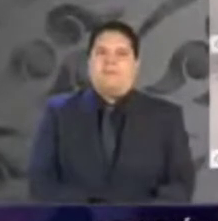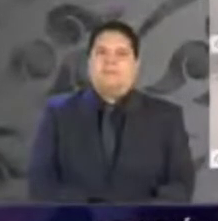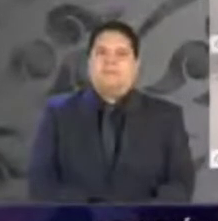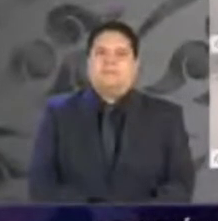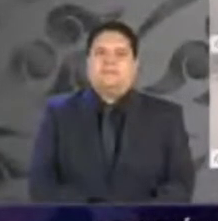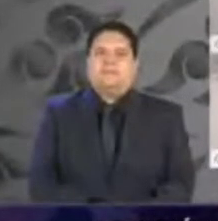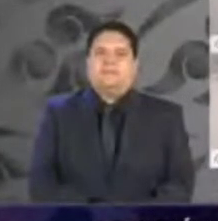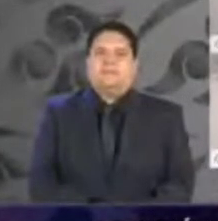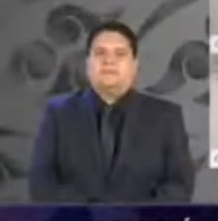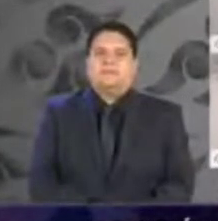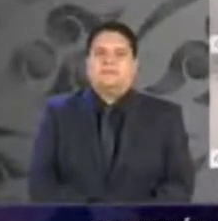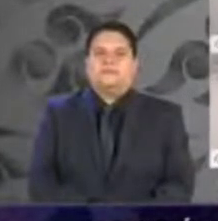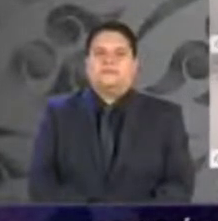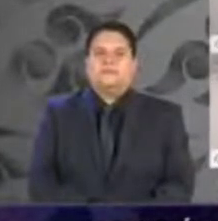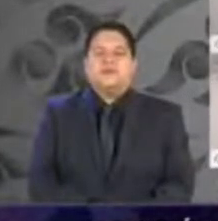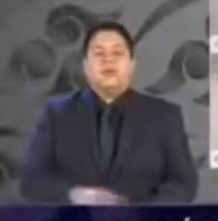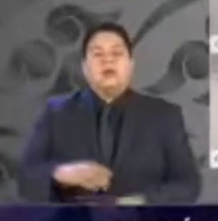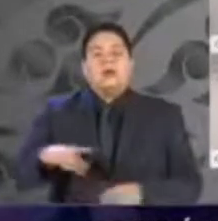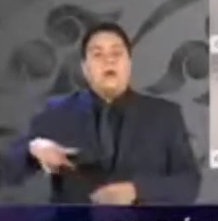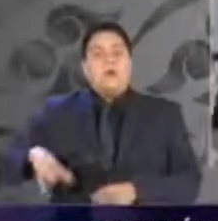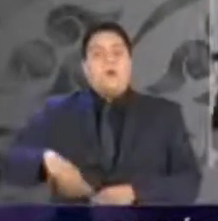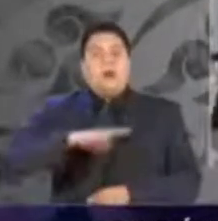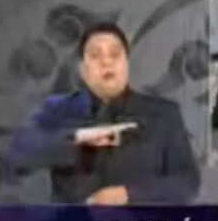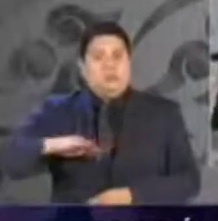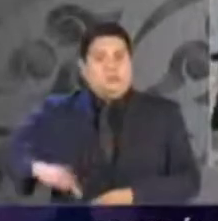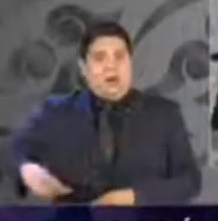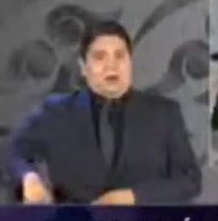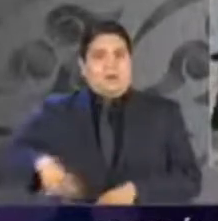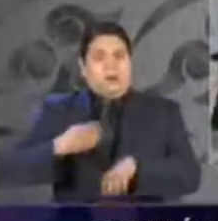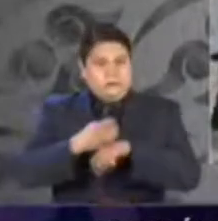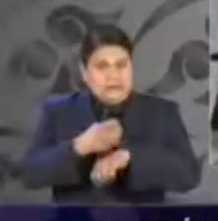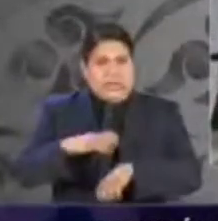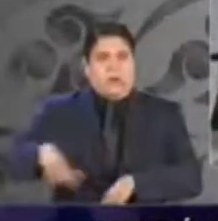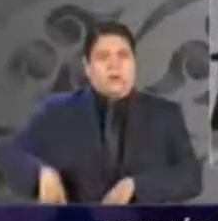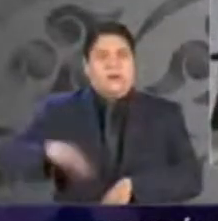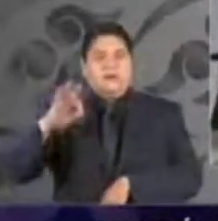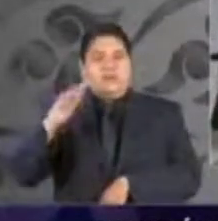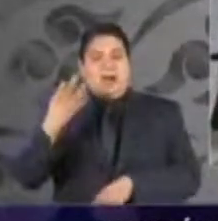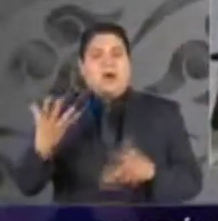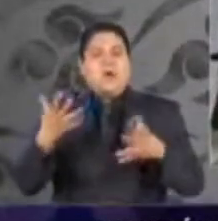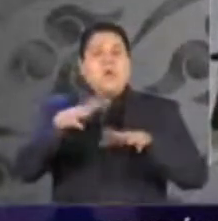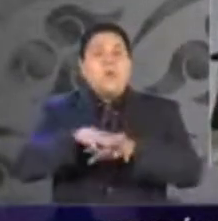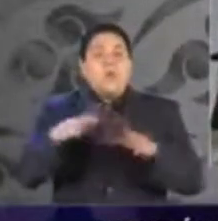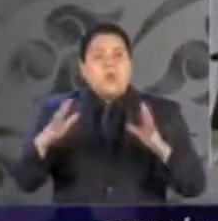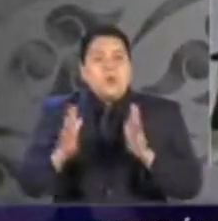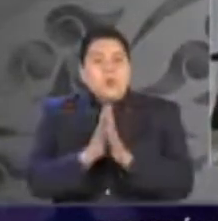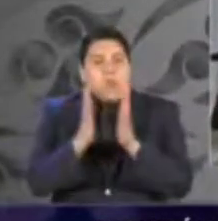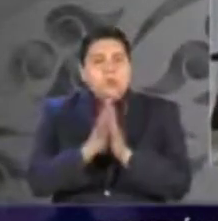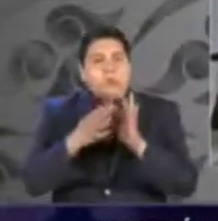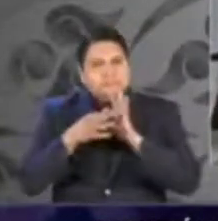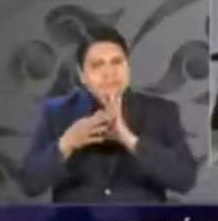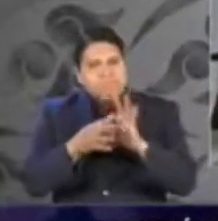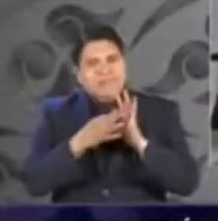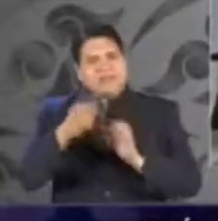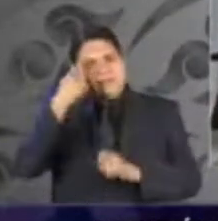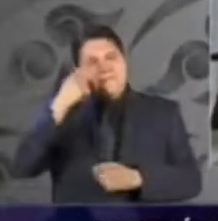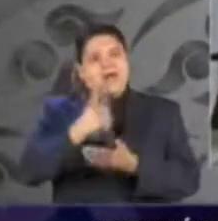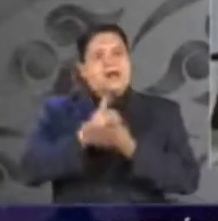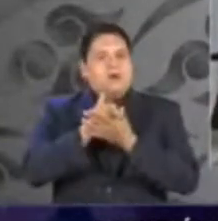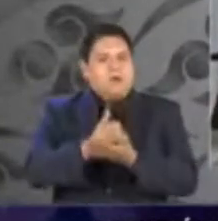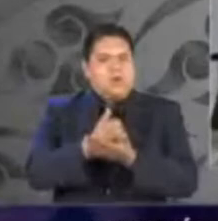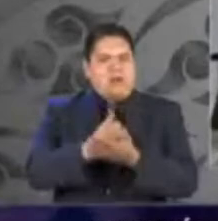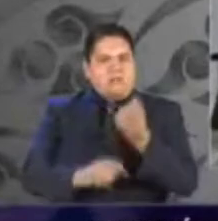estatales, municipales, van a poder combatir este terrible flagelo que es la inseguridad. Se